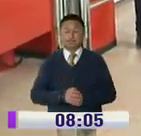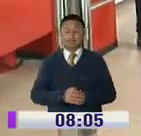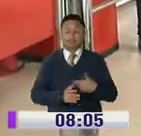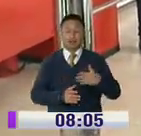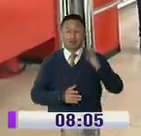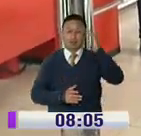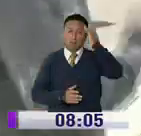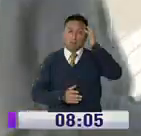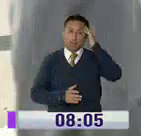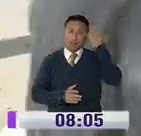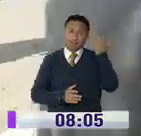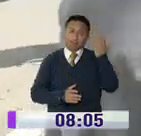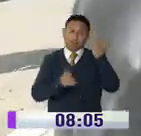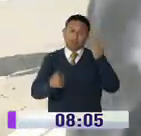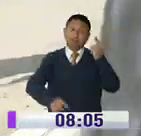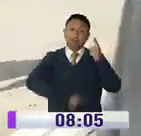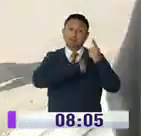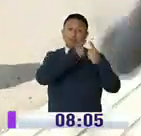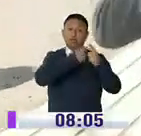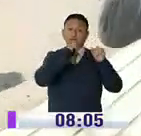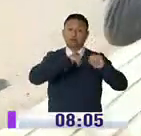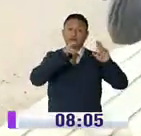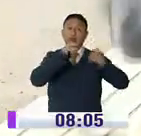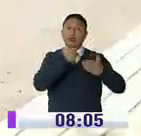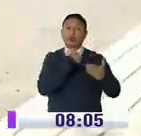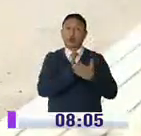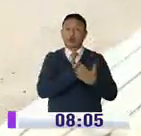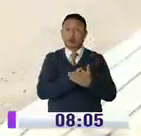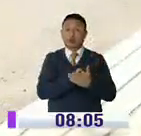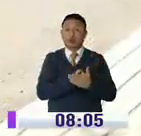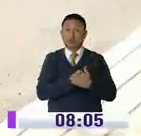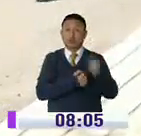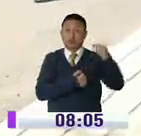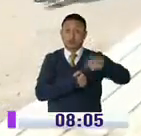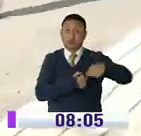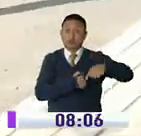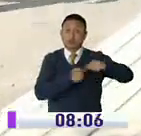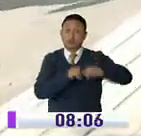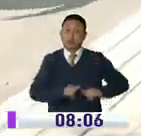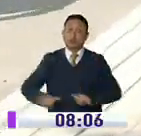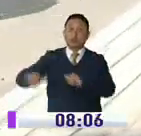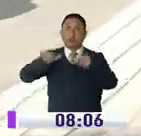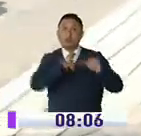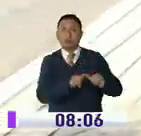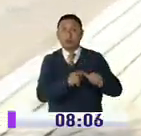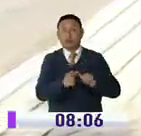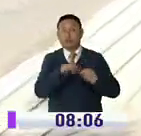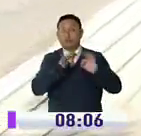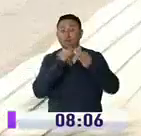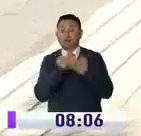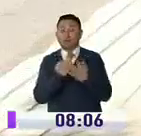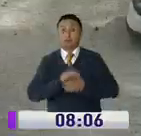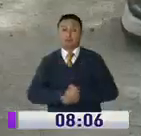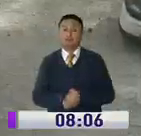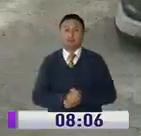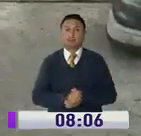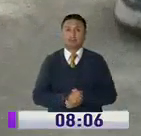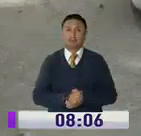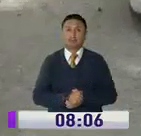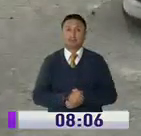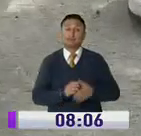preocupación. A esto se suma el tema económico, que es el denominador común en la mayoría de las historias.